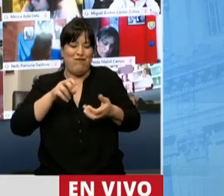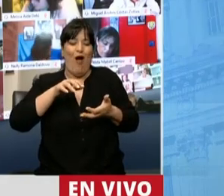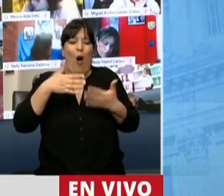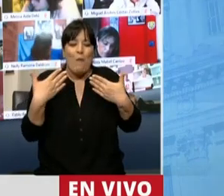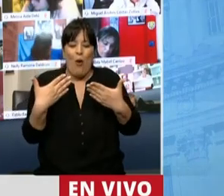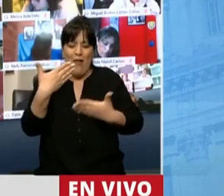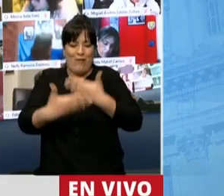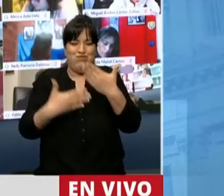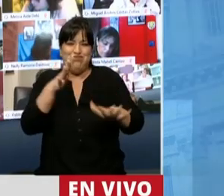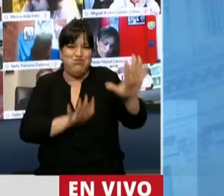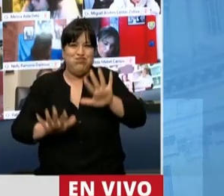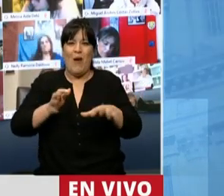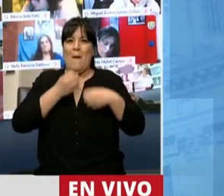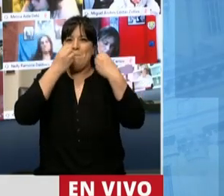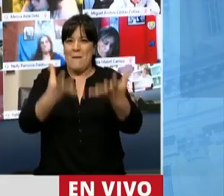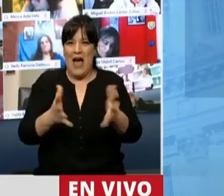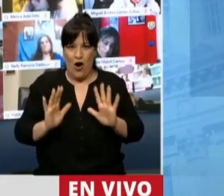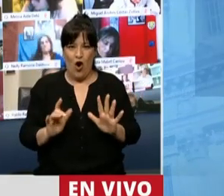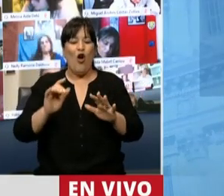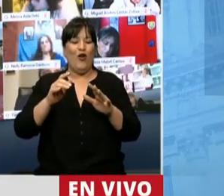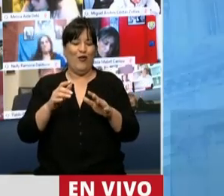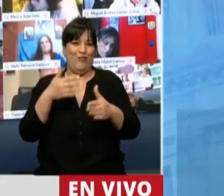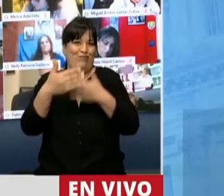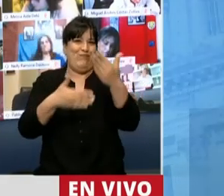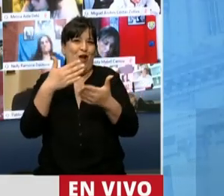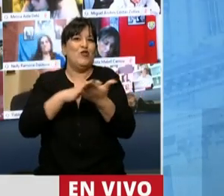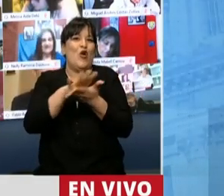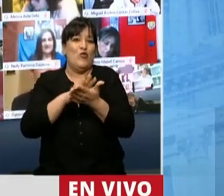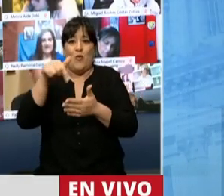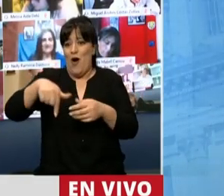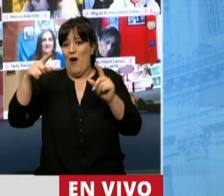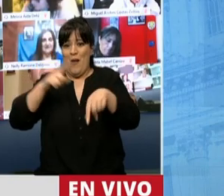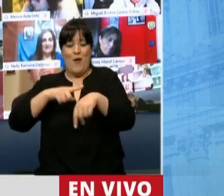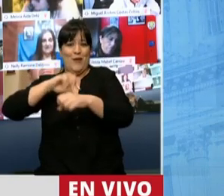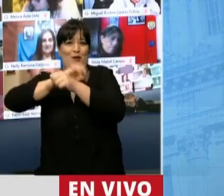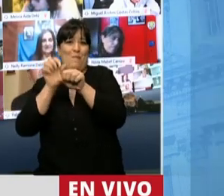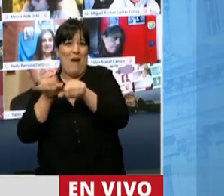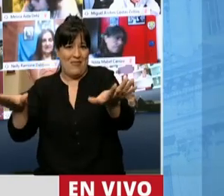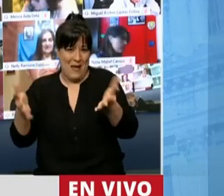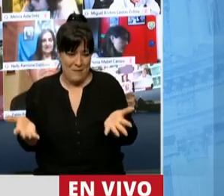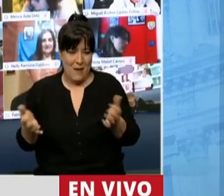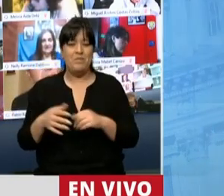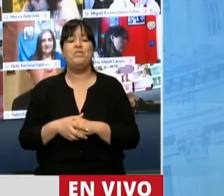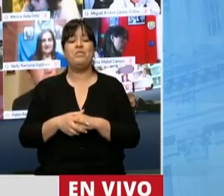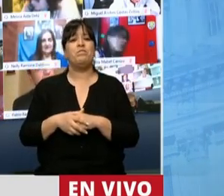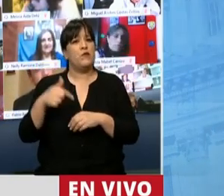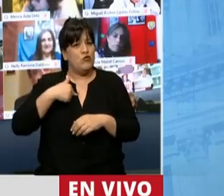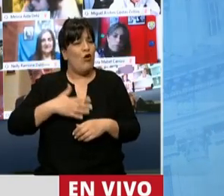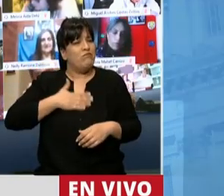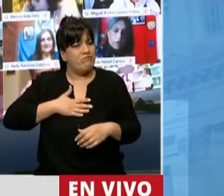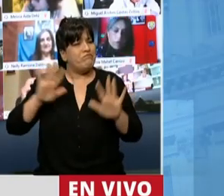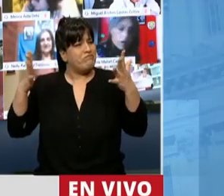con menores costos sociales de esta pandemia que estamos transitando. Así que celebro